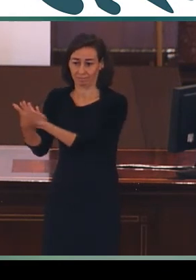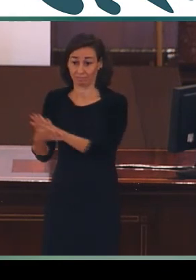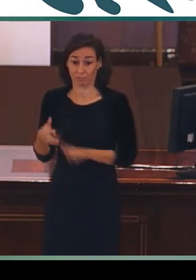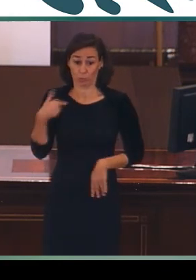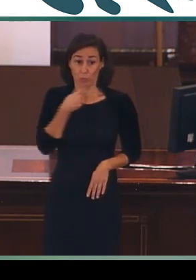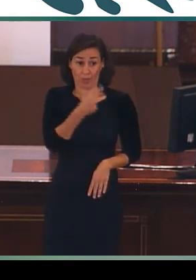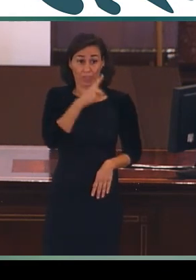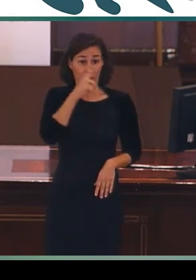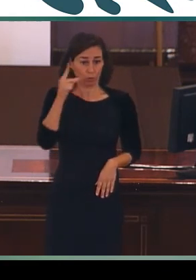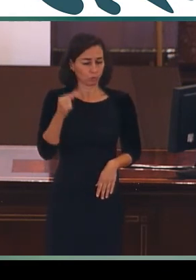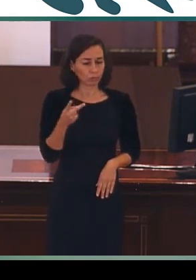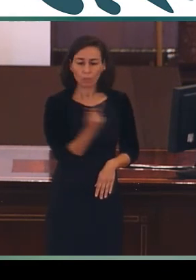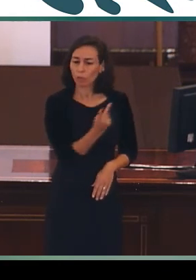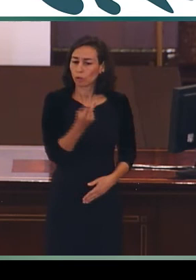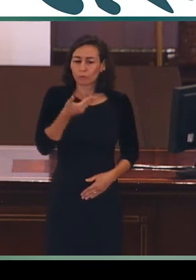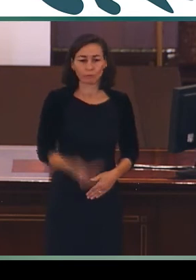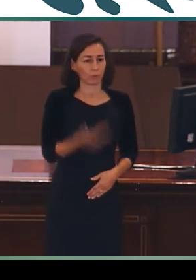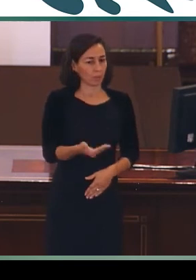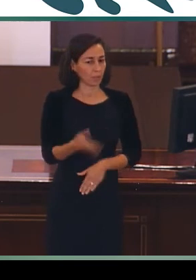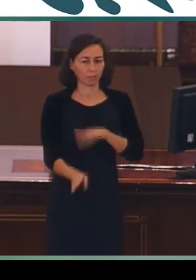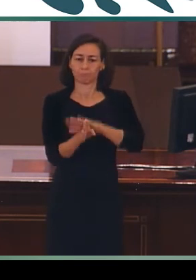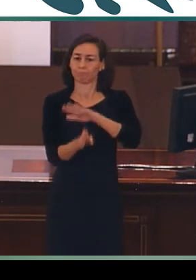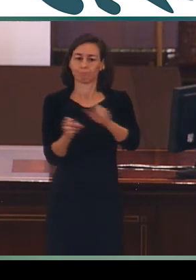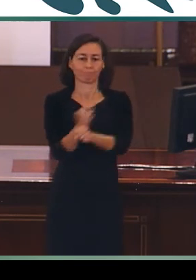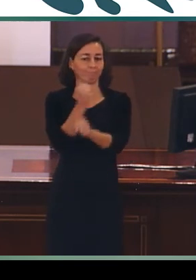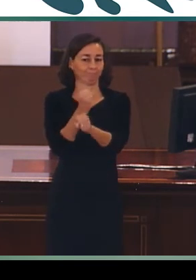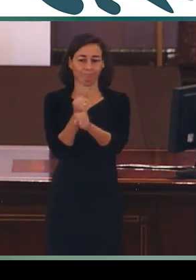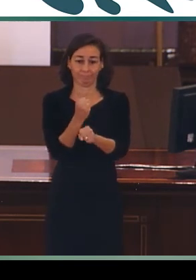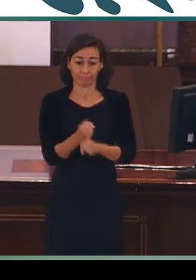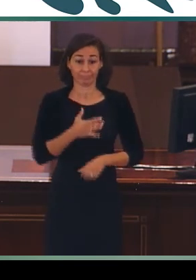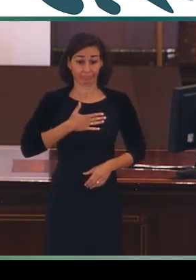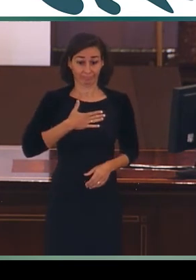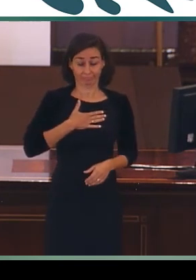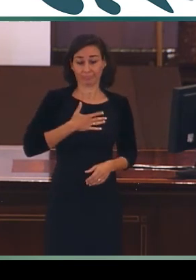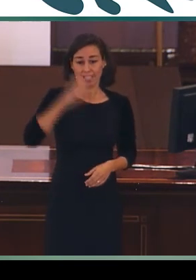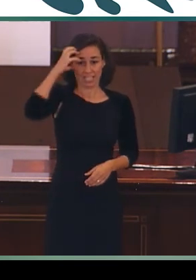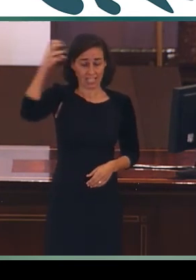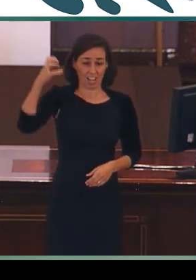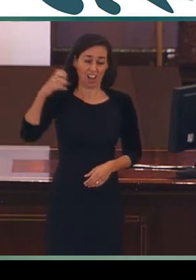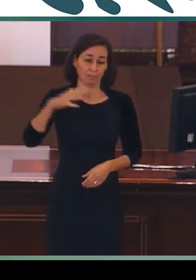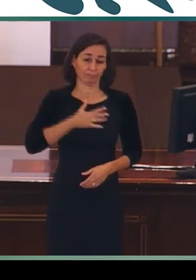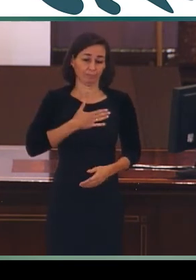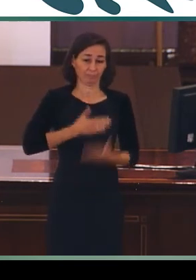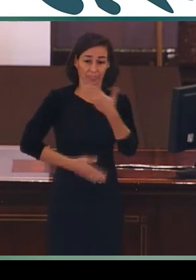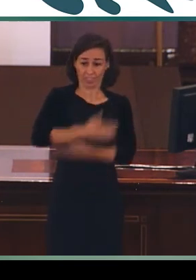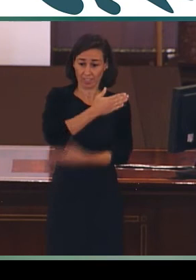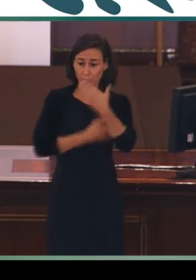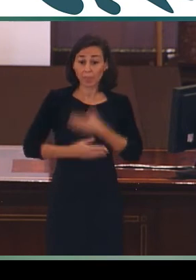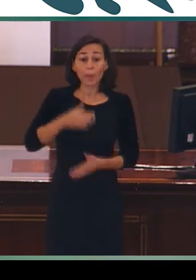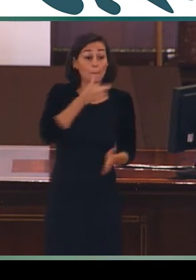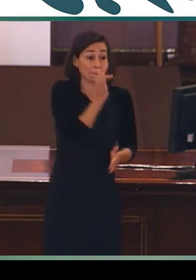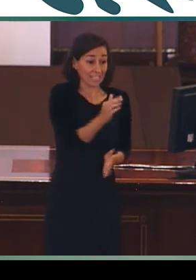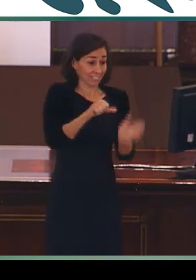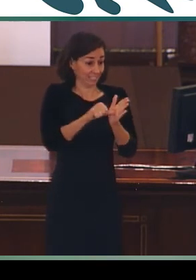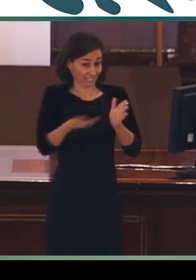decías, Concha, es fundamental avanzar en esta línea. Pero el Real Patronato sobre discapacidad y el centro de normalización